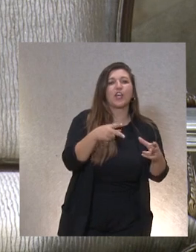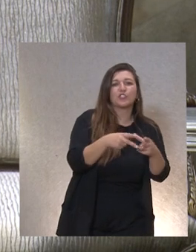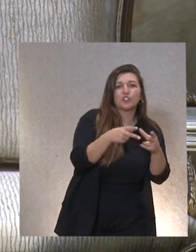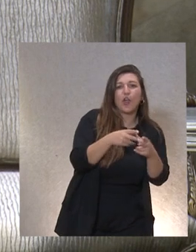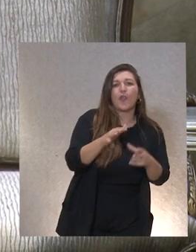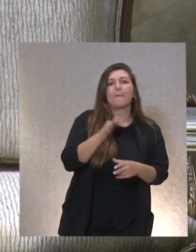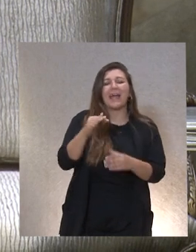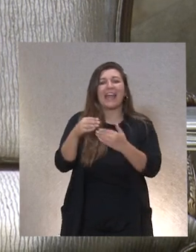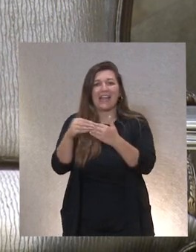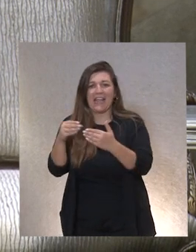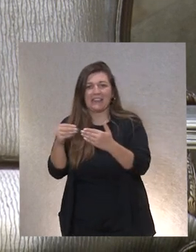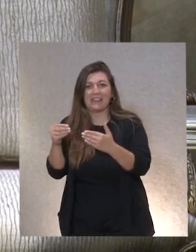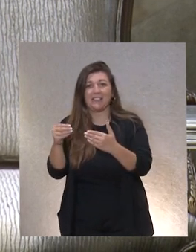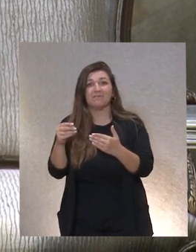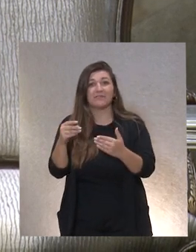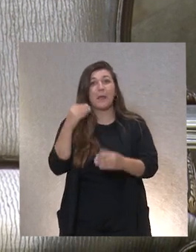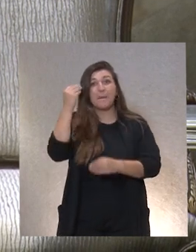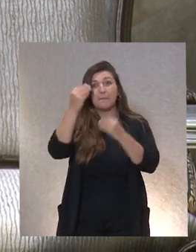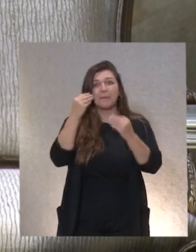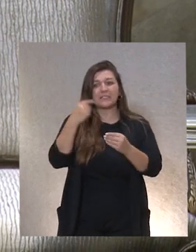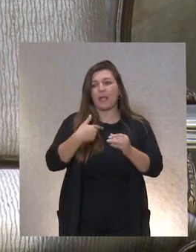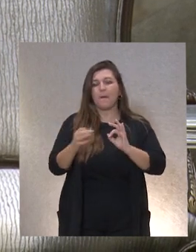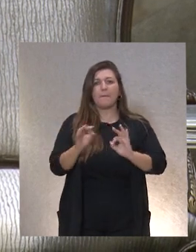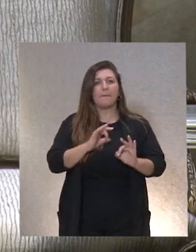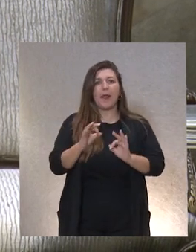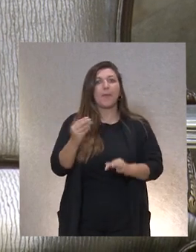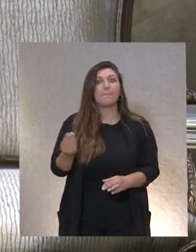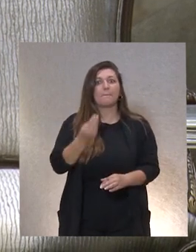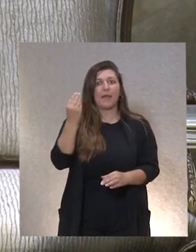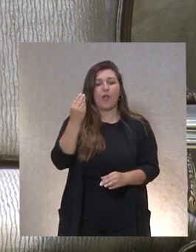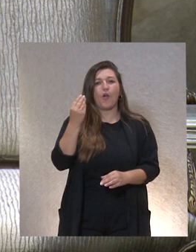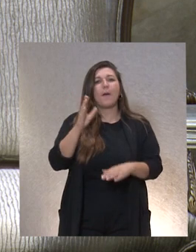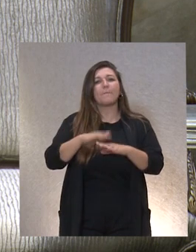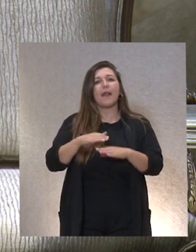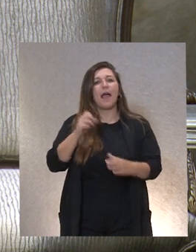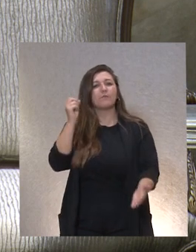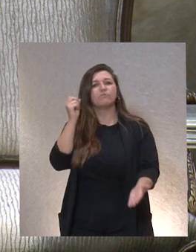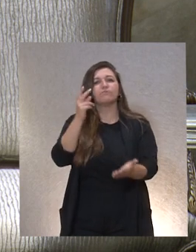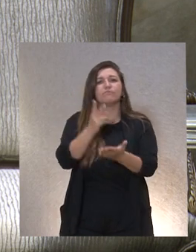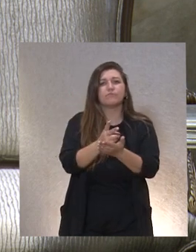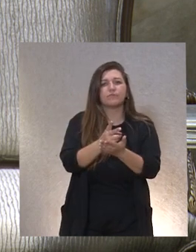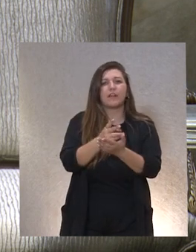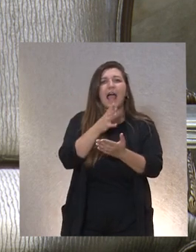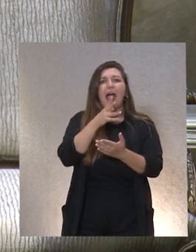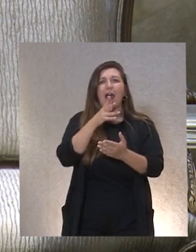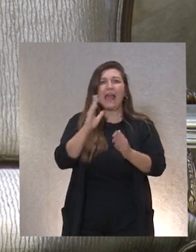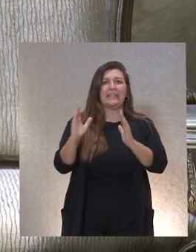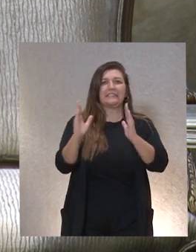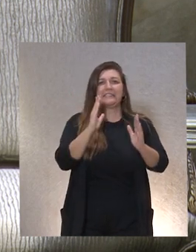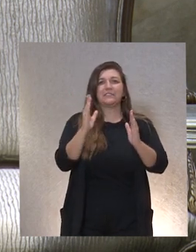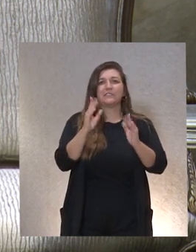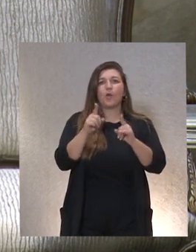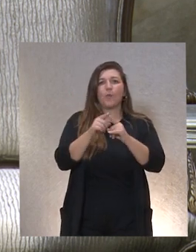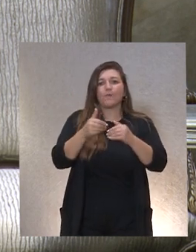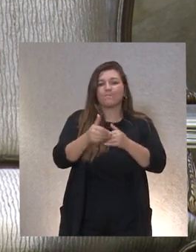piensan que están mejor preparados para afrontar el panorama tan incierto que se está viviendo actualmente. La